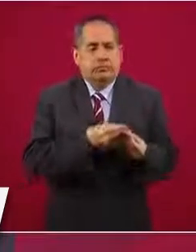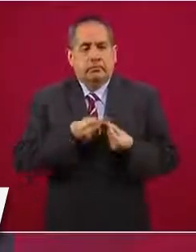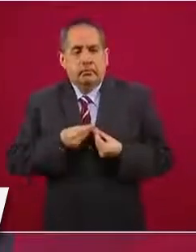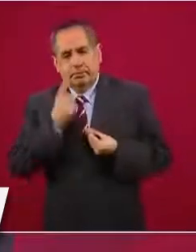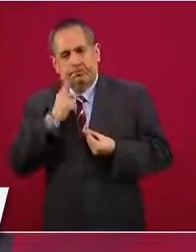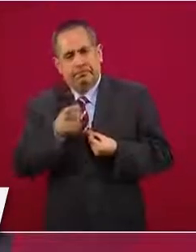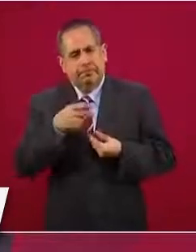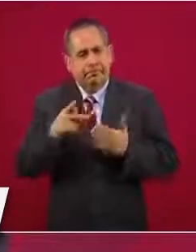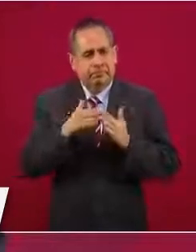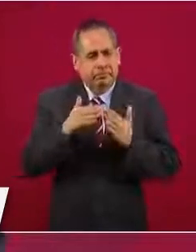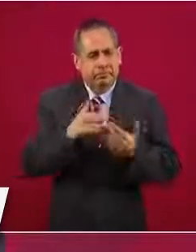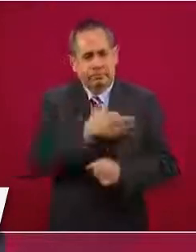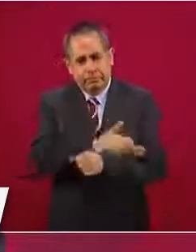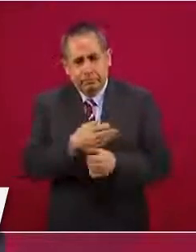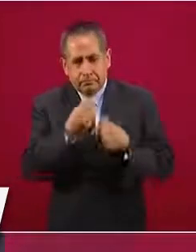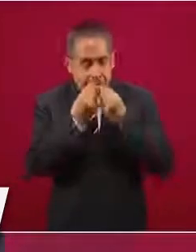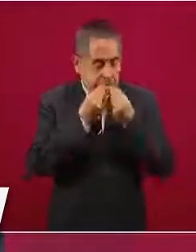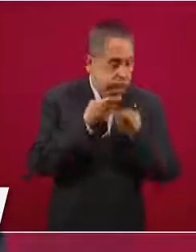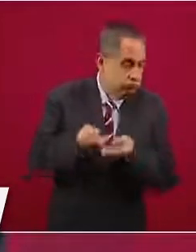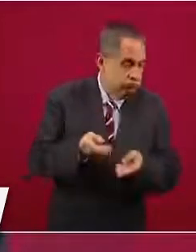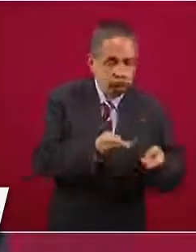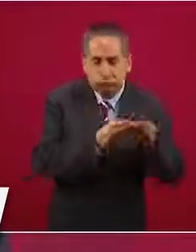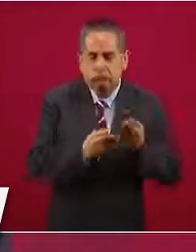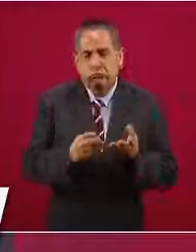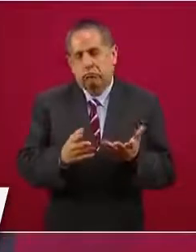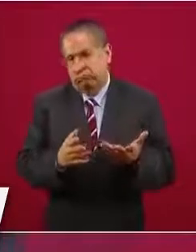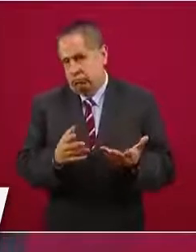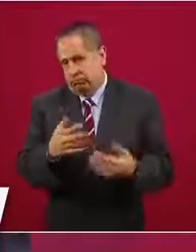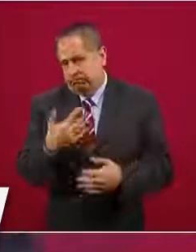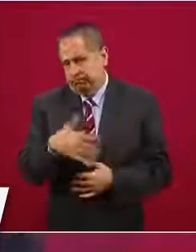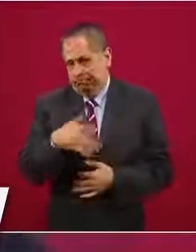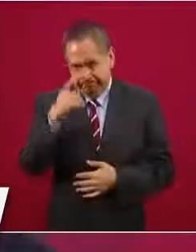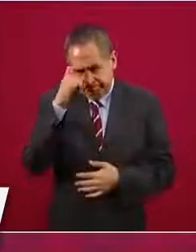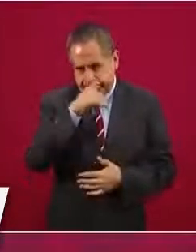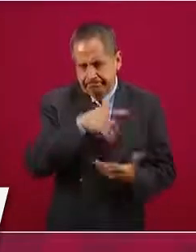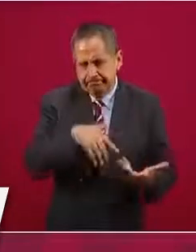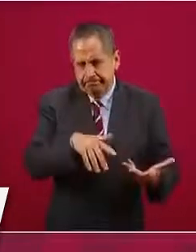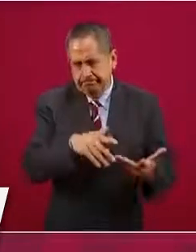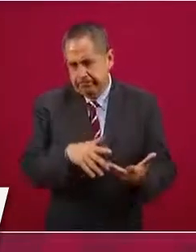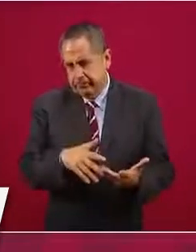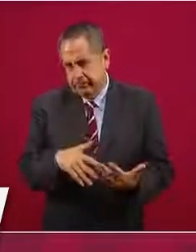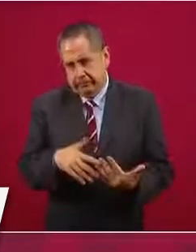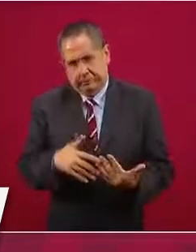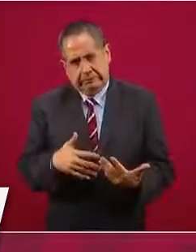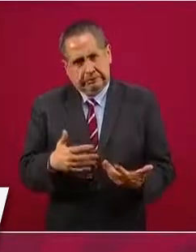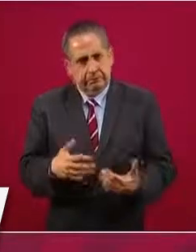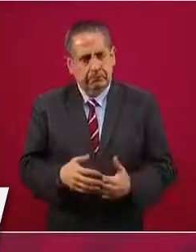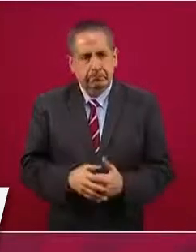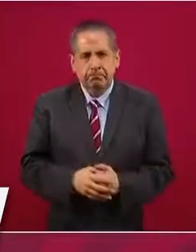a la alimentación y a las necesidades de la familia?